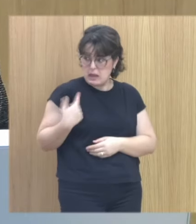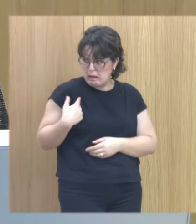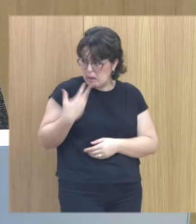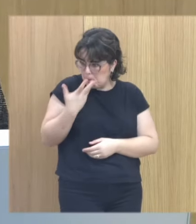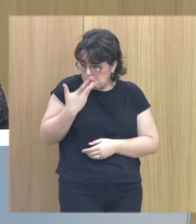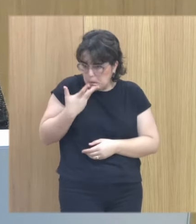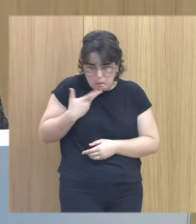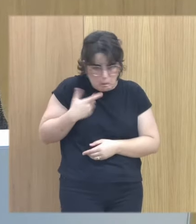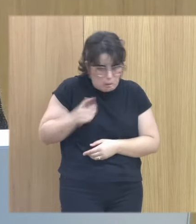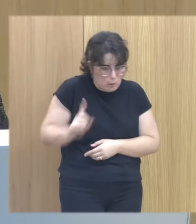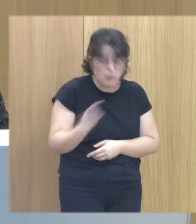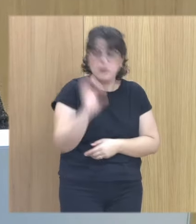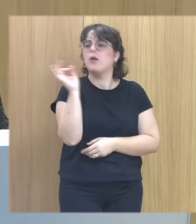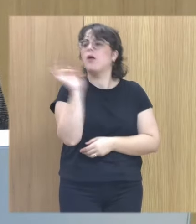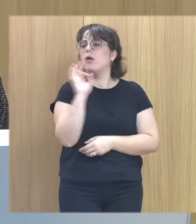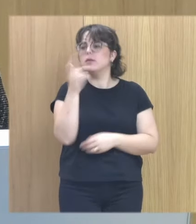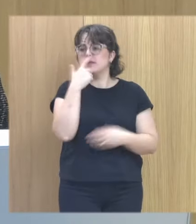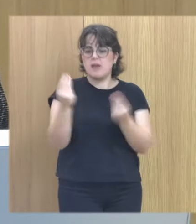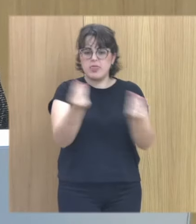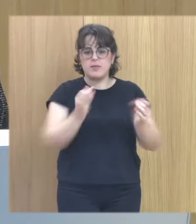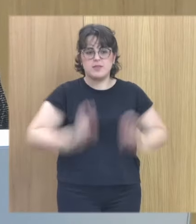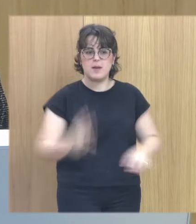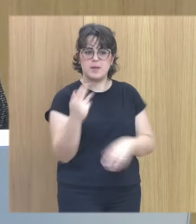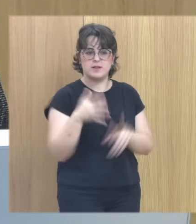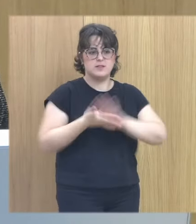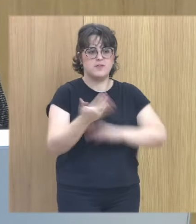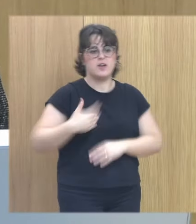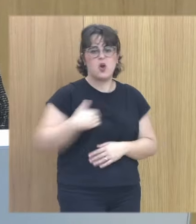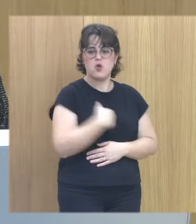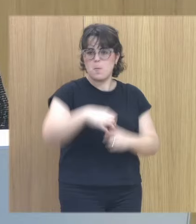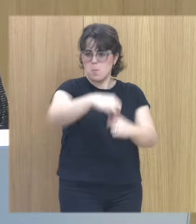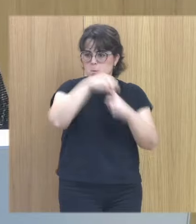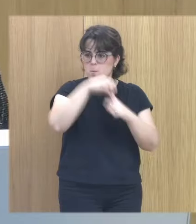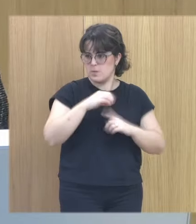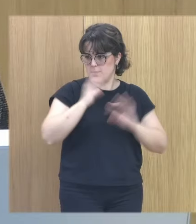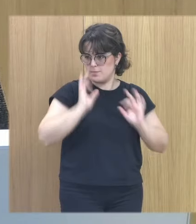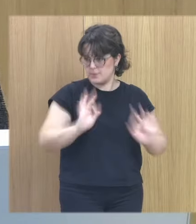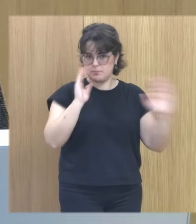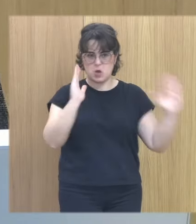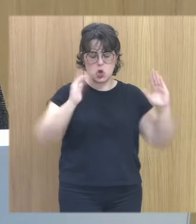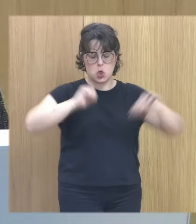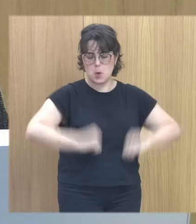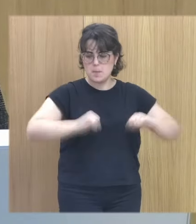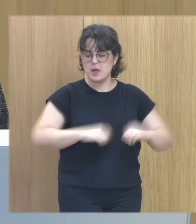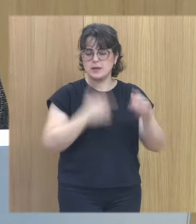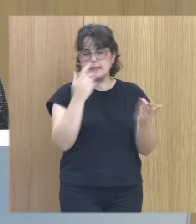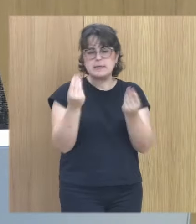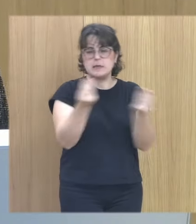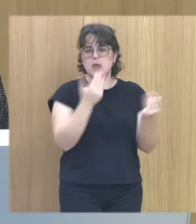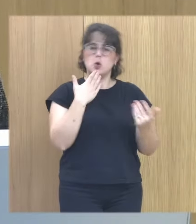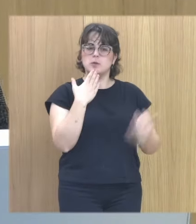esto en la relación de pareja juega un papel fundamental después en la edad adulta esa sensación de